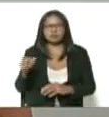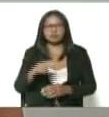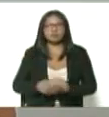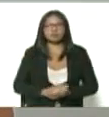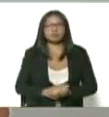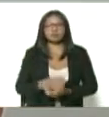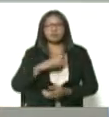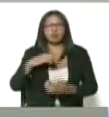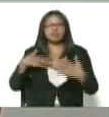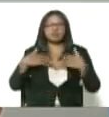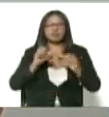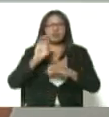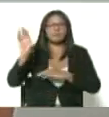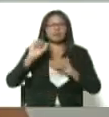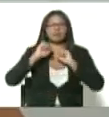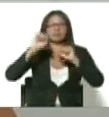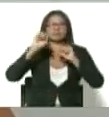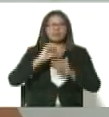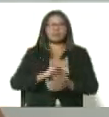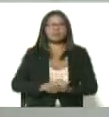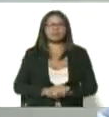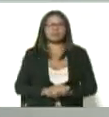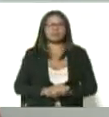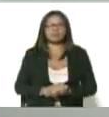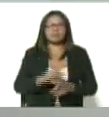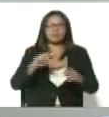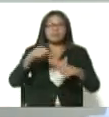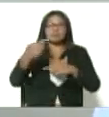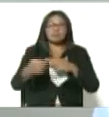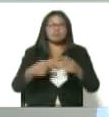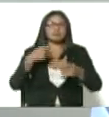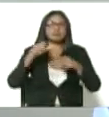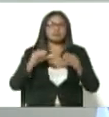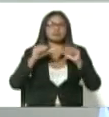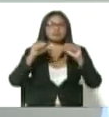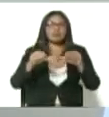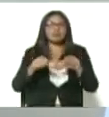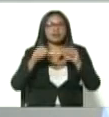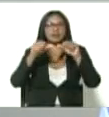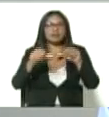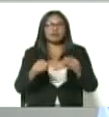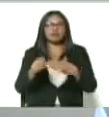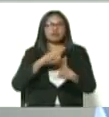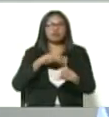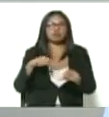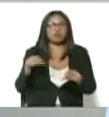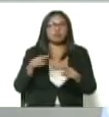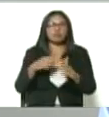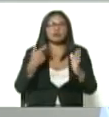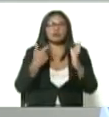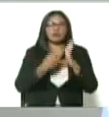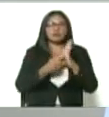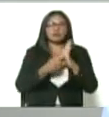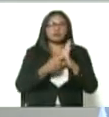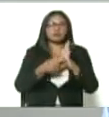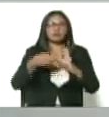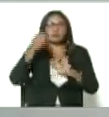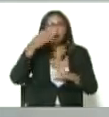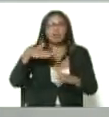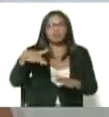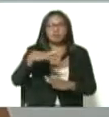venceremos luego de seguir avanzando en este primer momento de vacunación a población